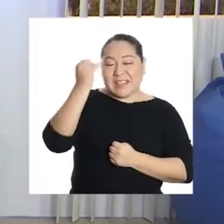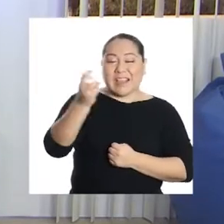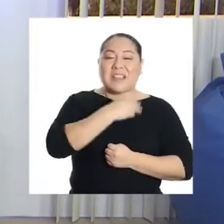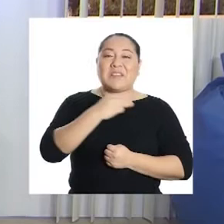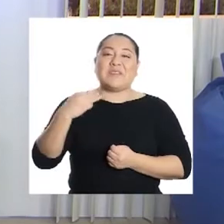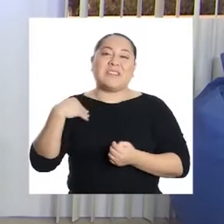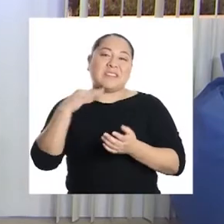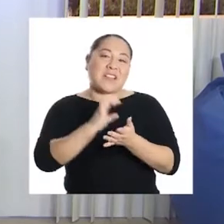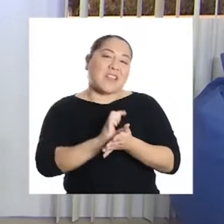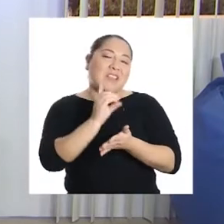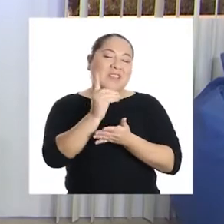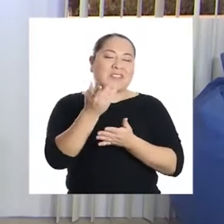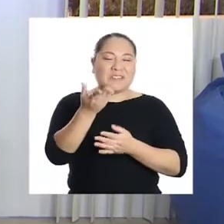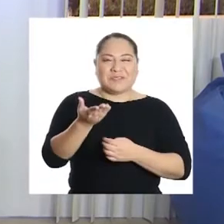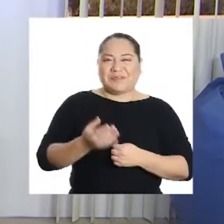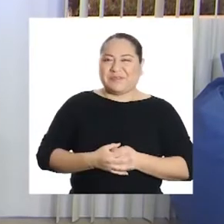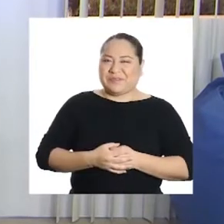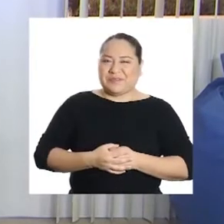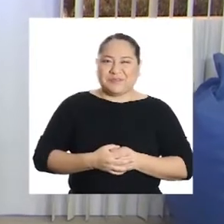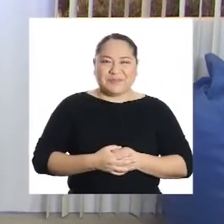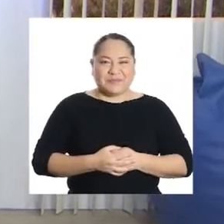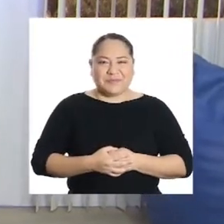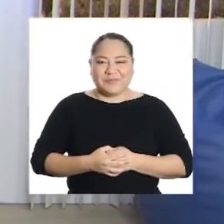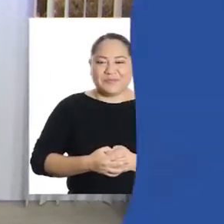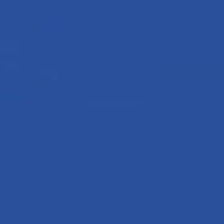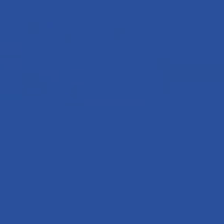iniciativa del Ministerio de Educación.